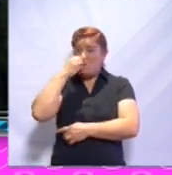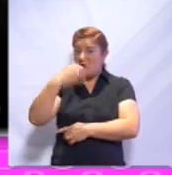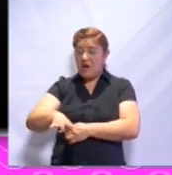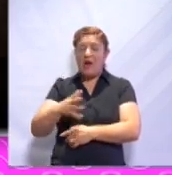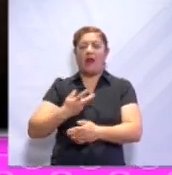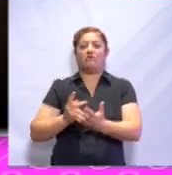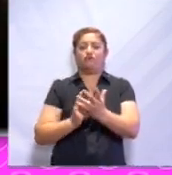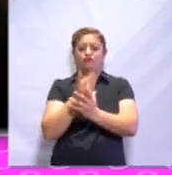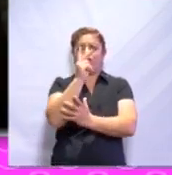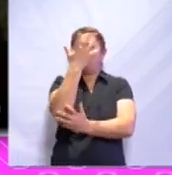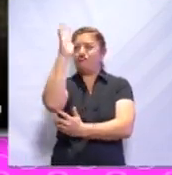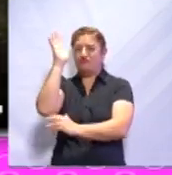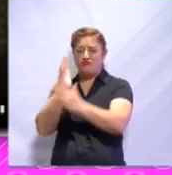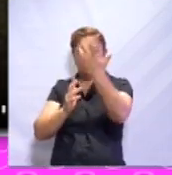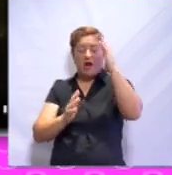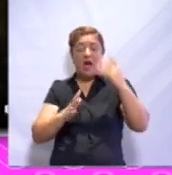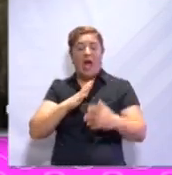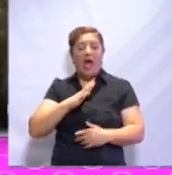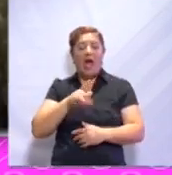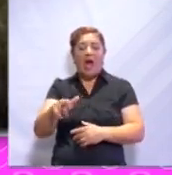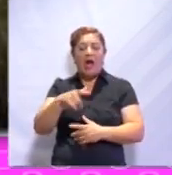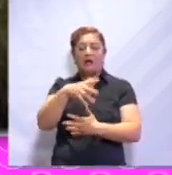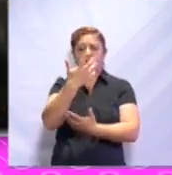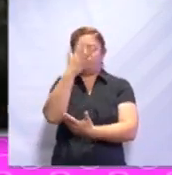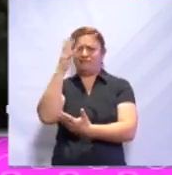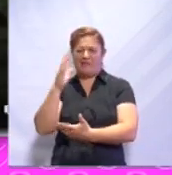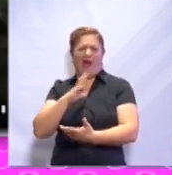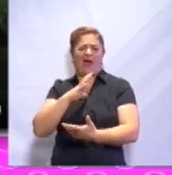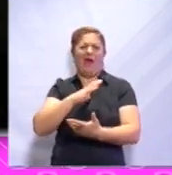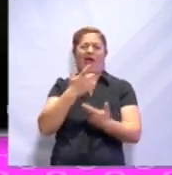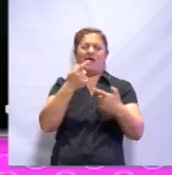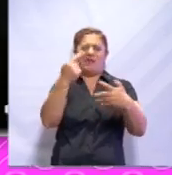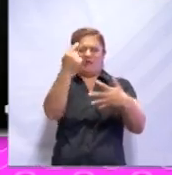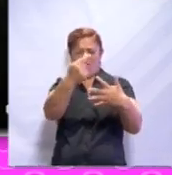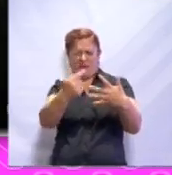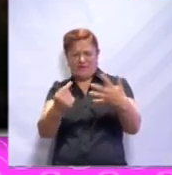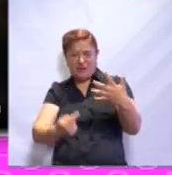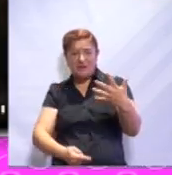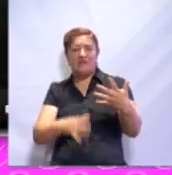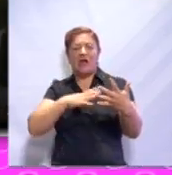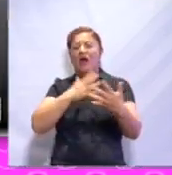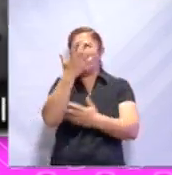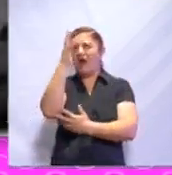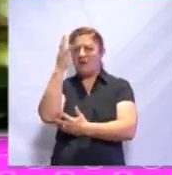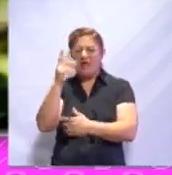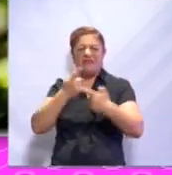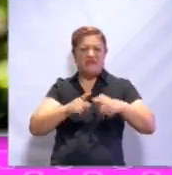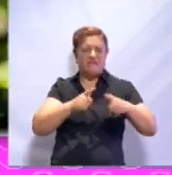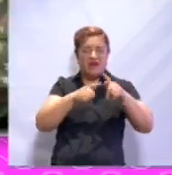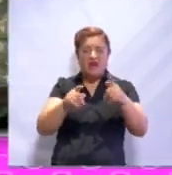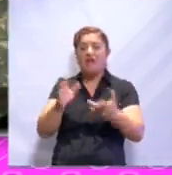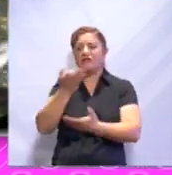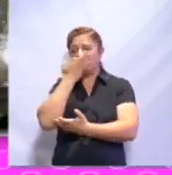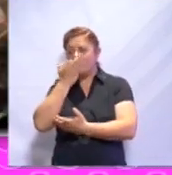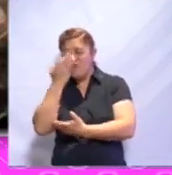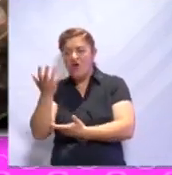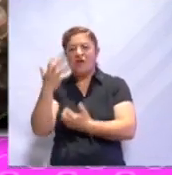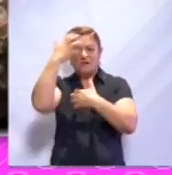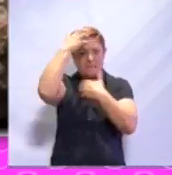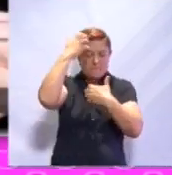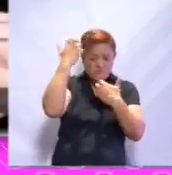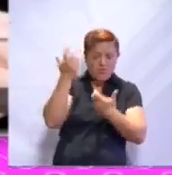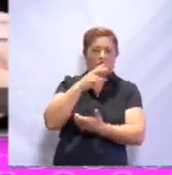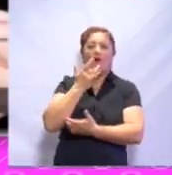vegetación, entre la que destacan ceibas, caobas, leanas, helechos y orquídeas. Monos, ranas,